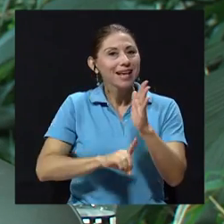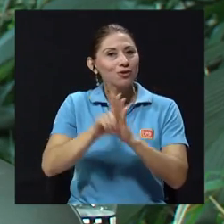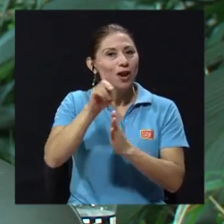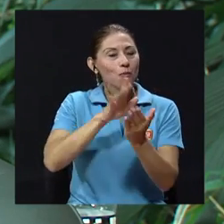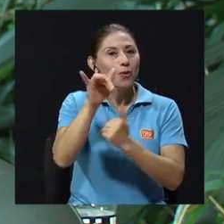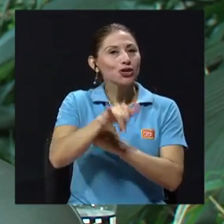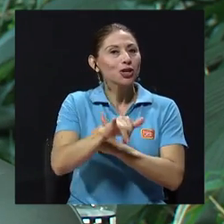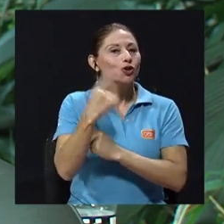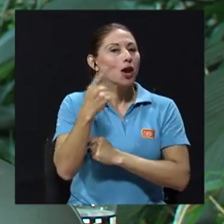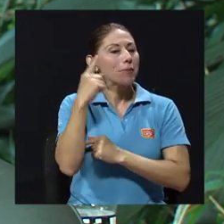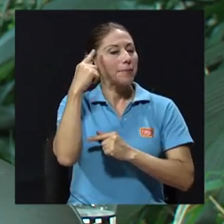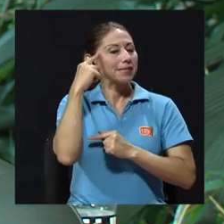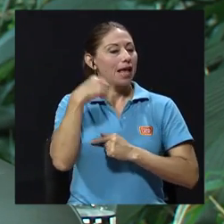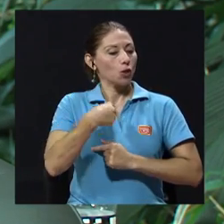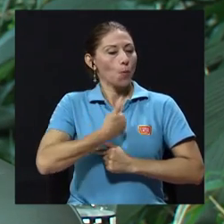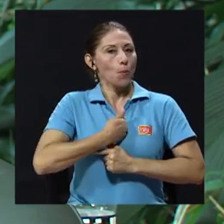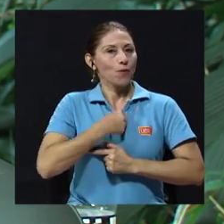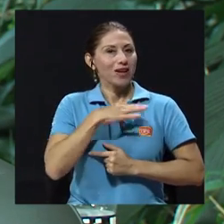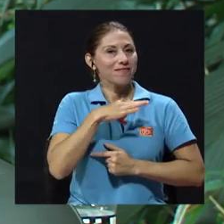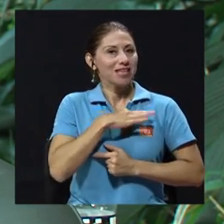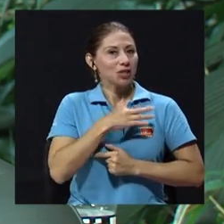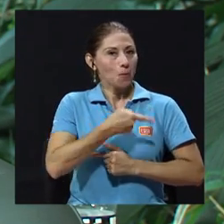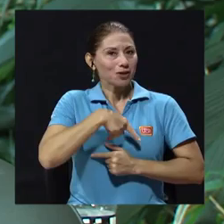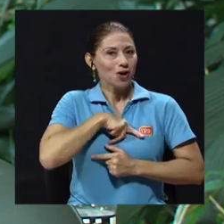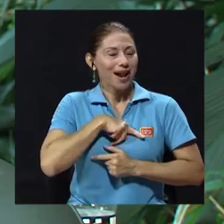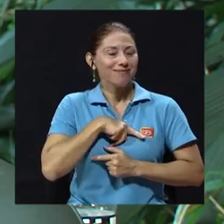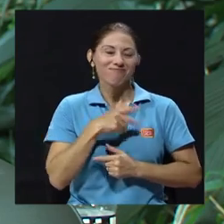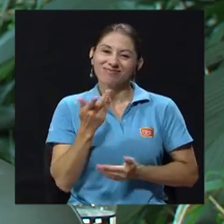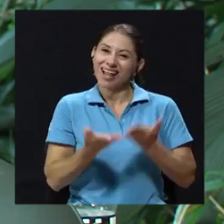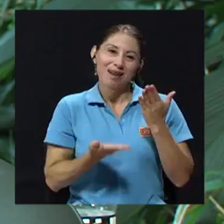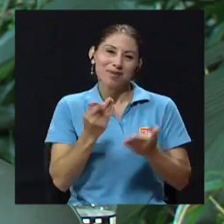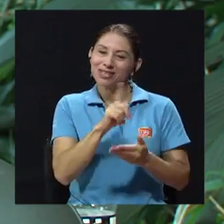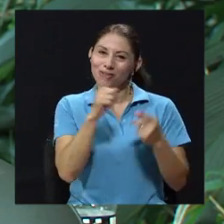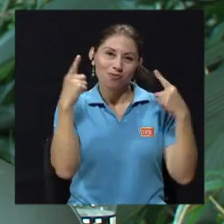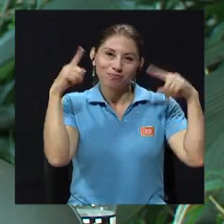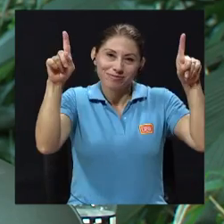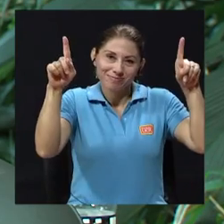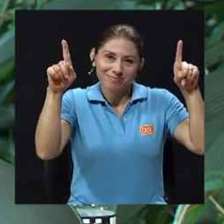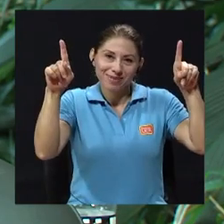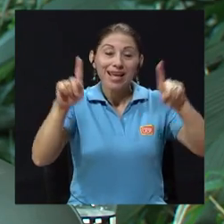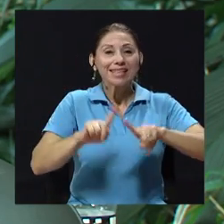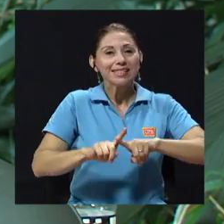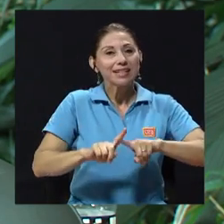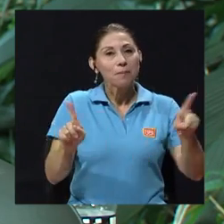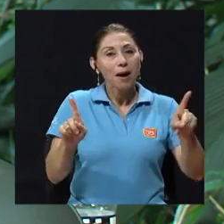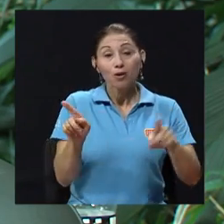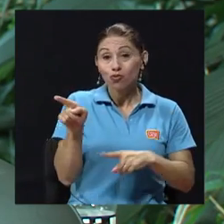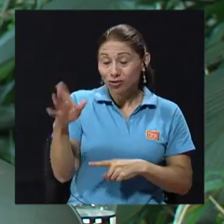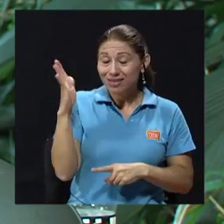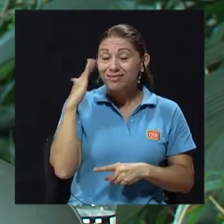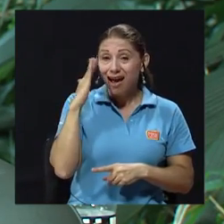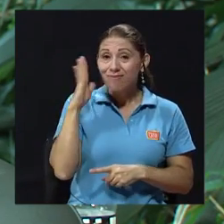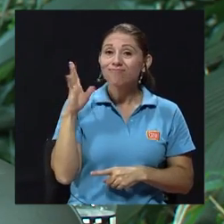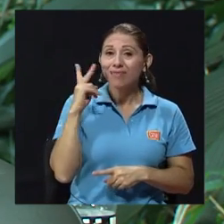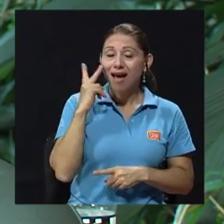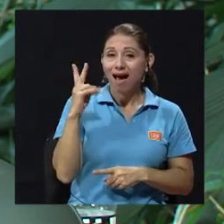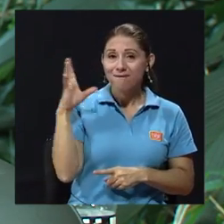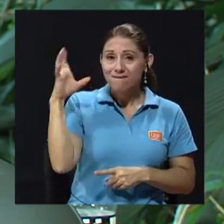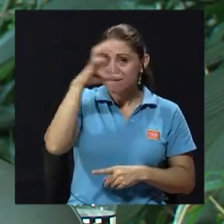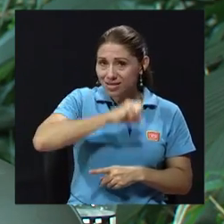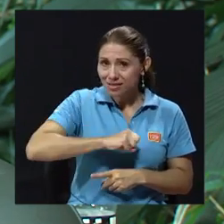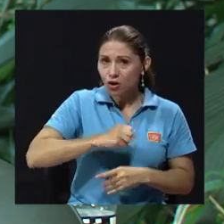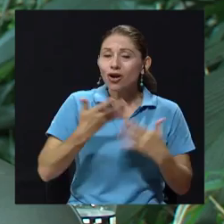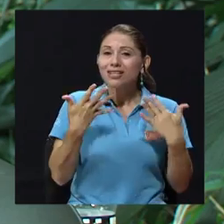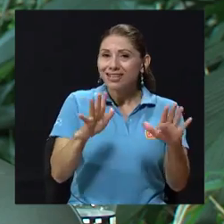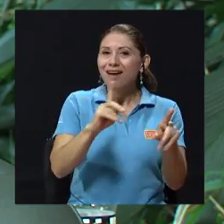personalista para beneficiarnos nosotros mismos, pues probablemente el proyecto no llegue muy lejos. Sin embargo, como usted ha visto, ya hay varias